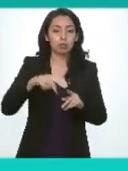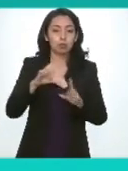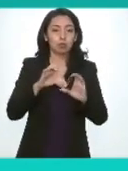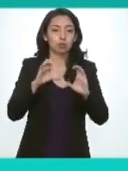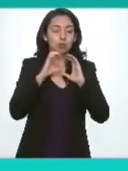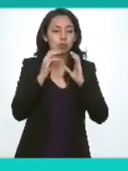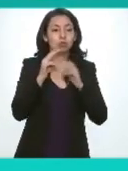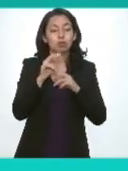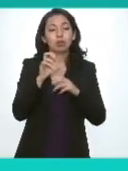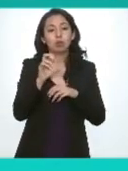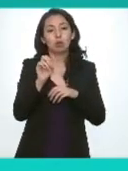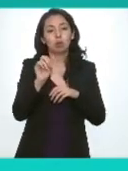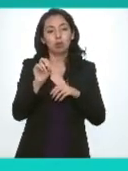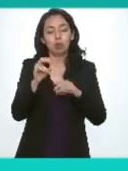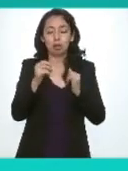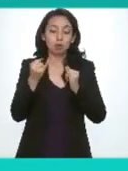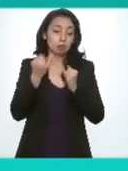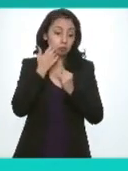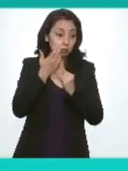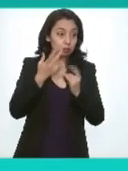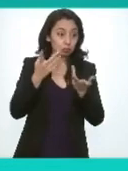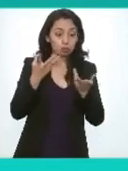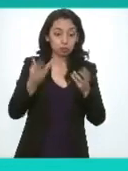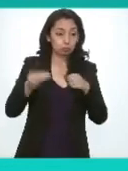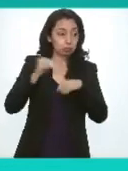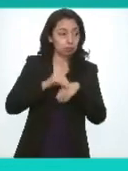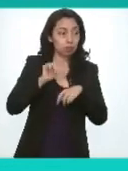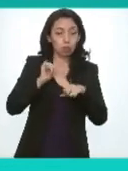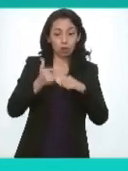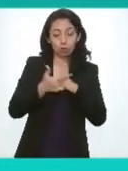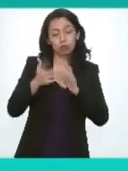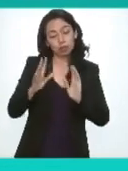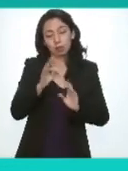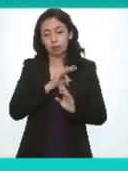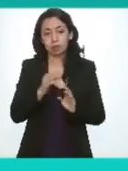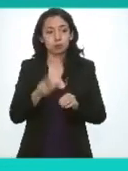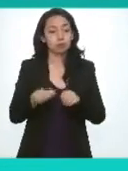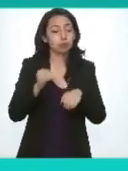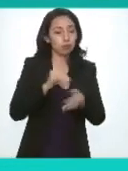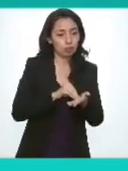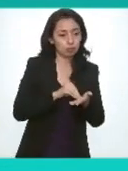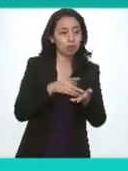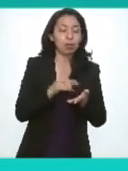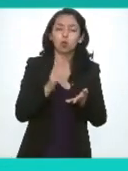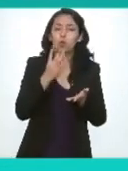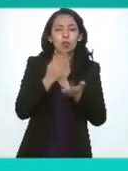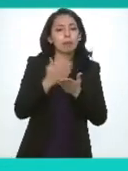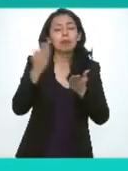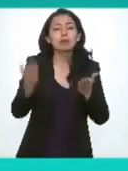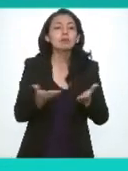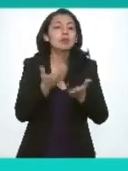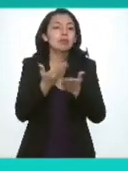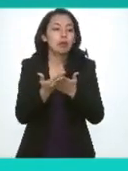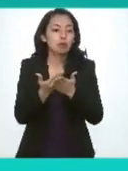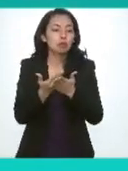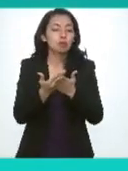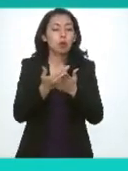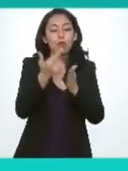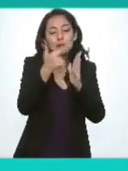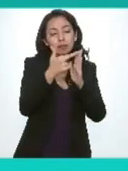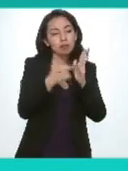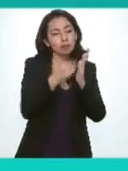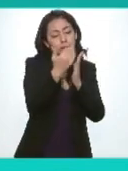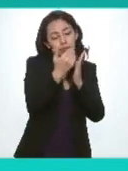si es que desean incorporar algún artículo o algún aspecto de esta carta sino simplemente presentar un código de buenas prácticas